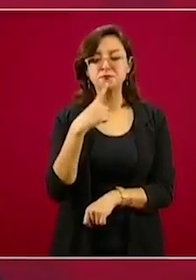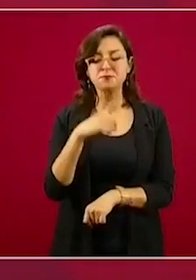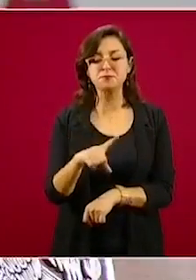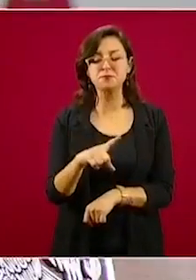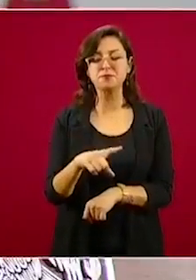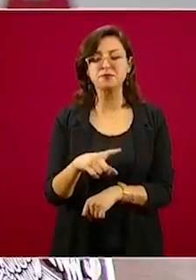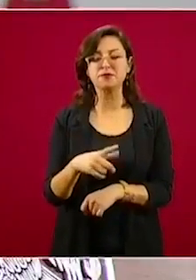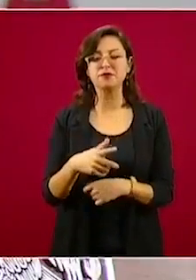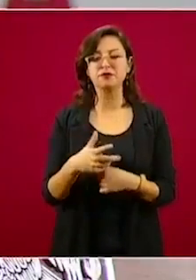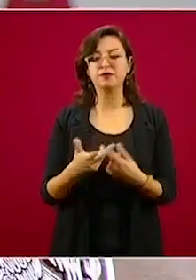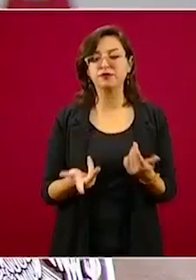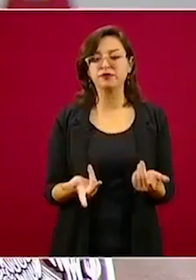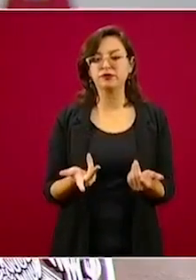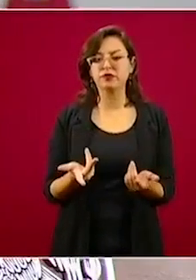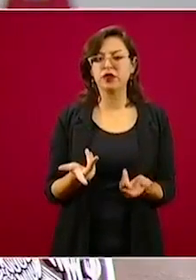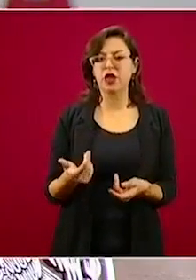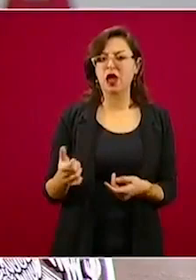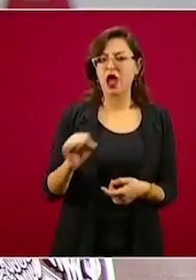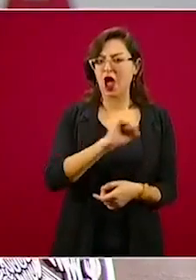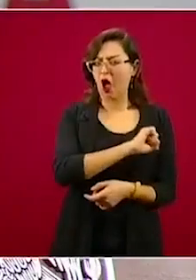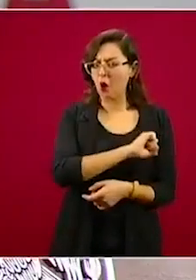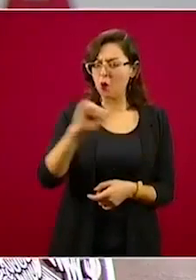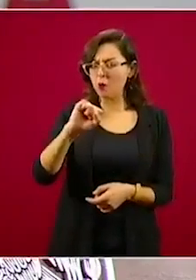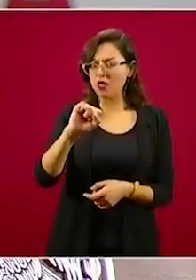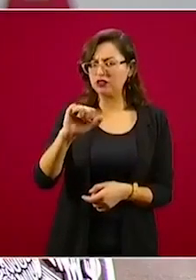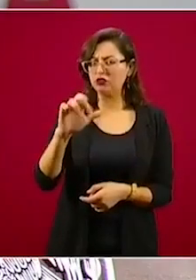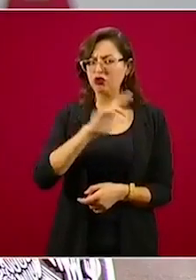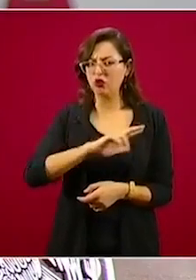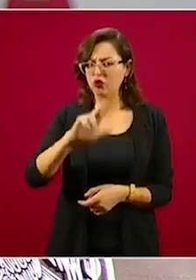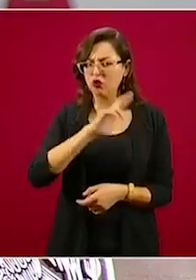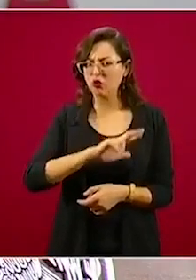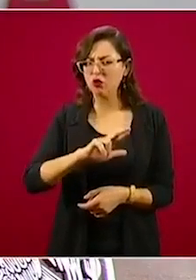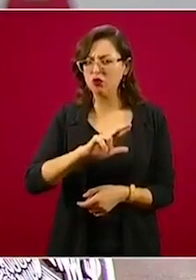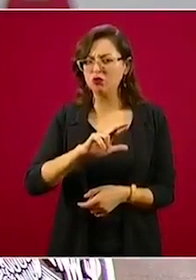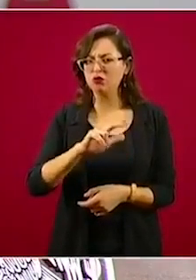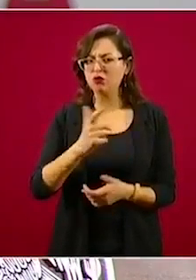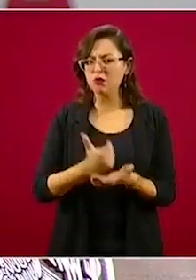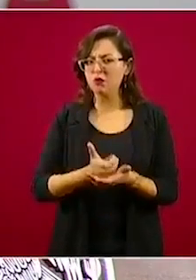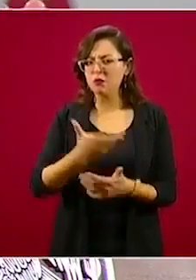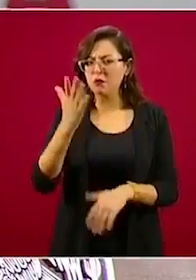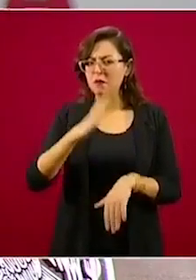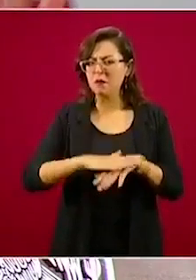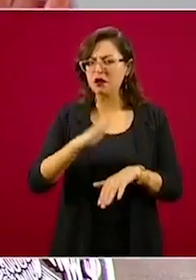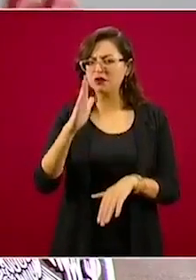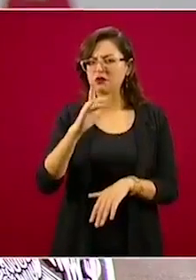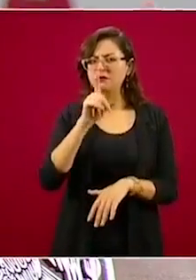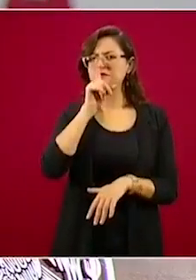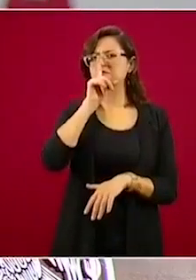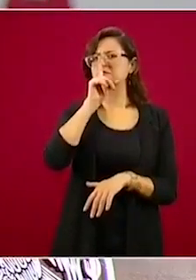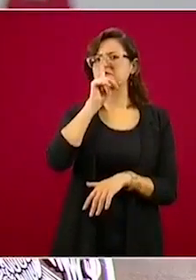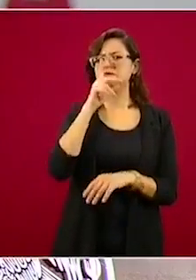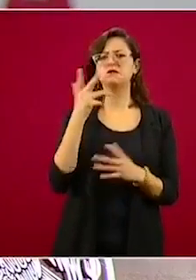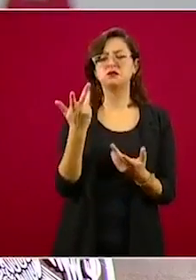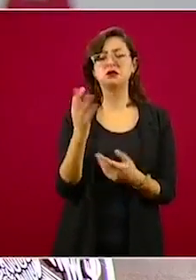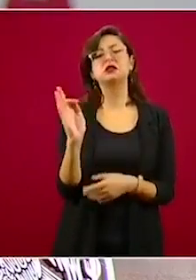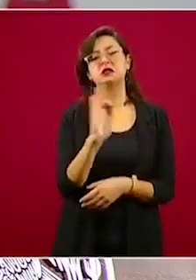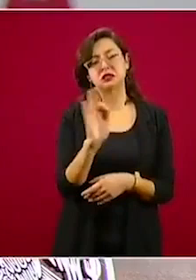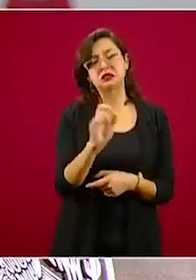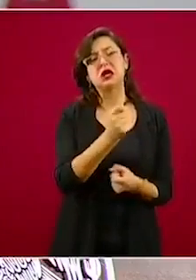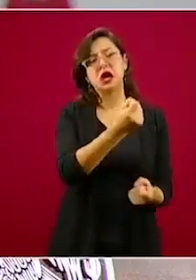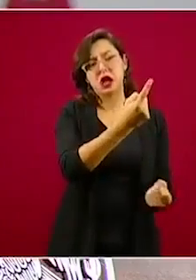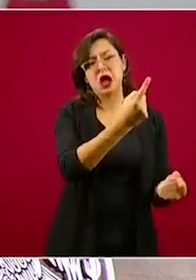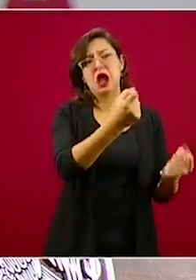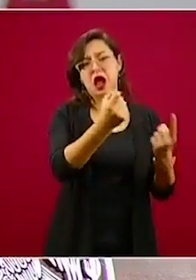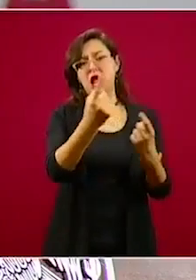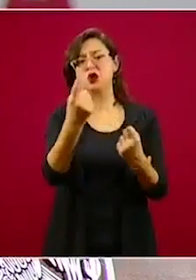la crisis económica por la pandemia de COVID-19. Ningún colegio en promedio a nivel nacional está pensando